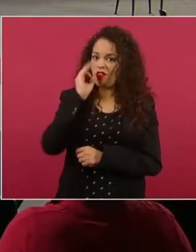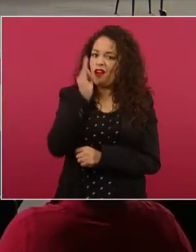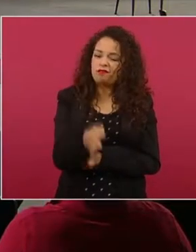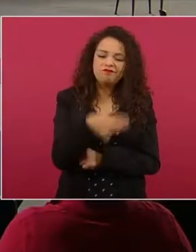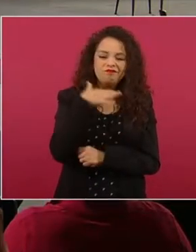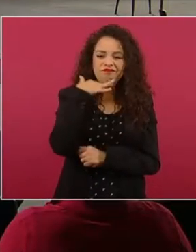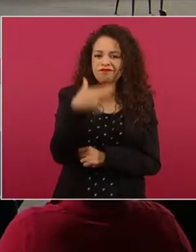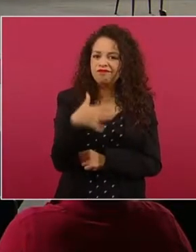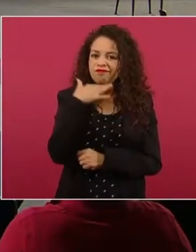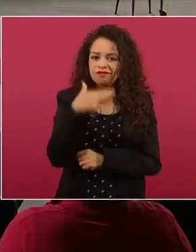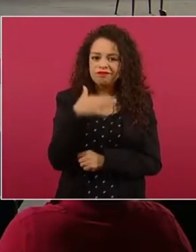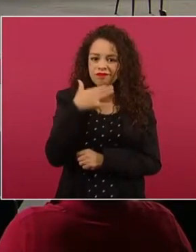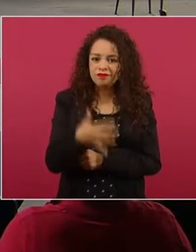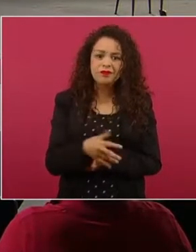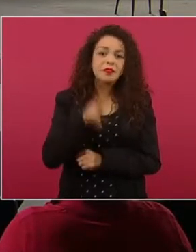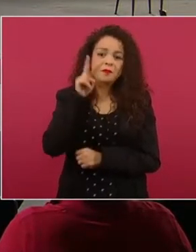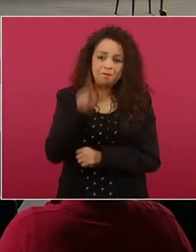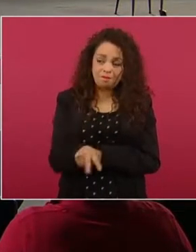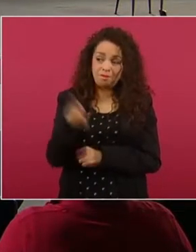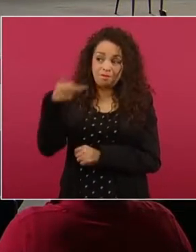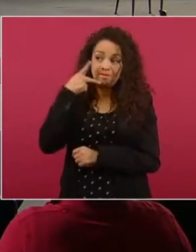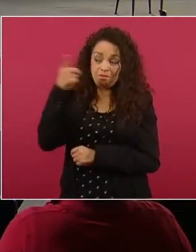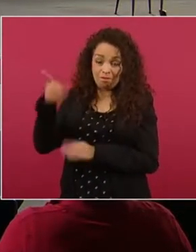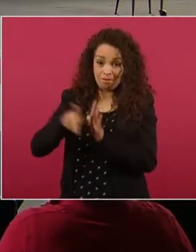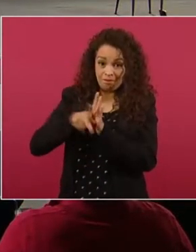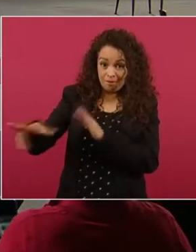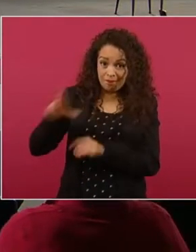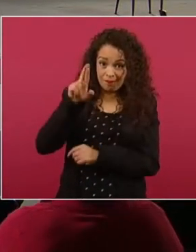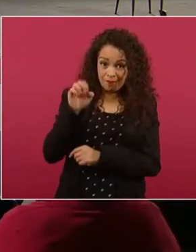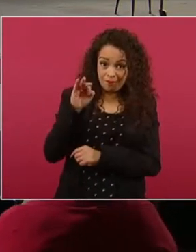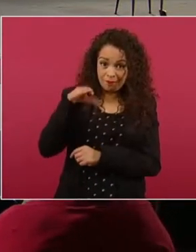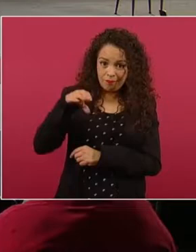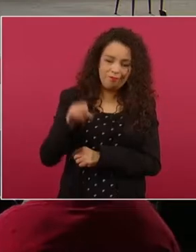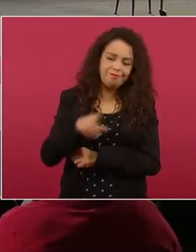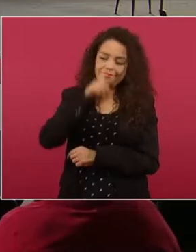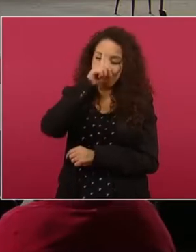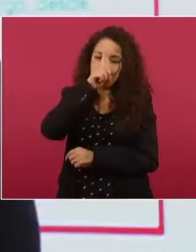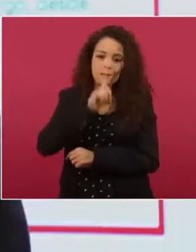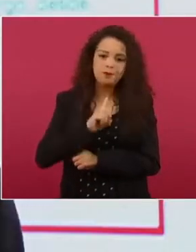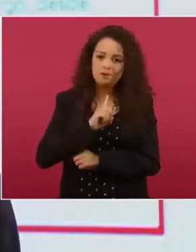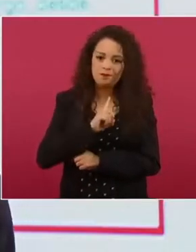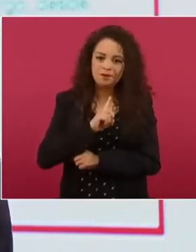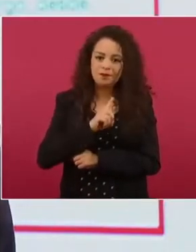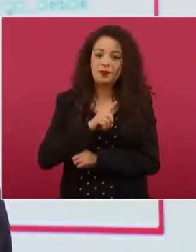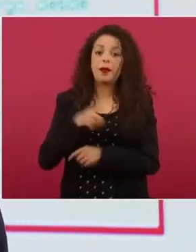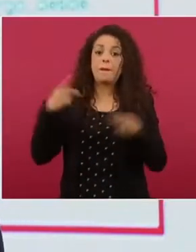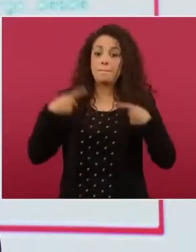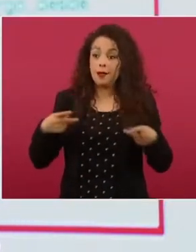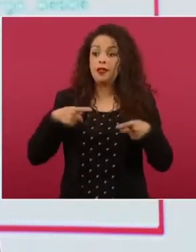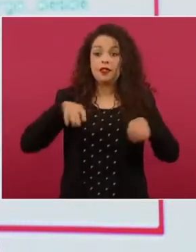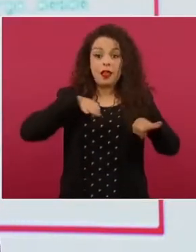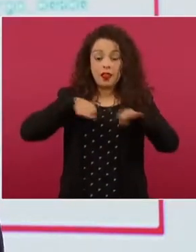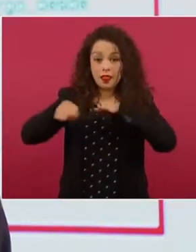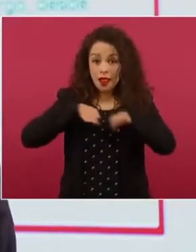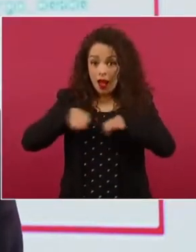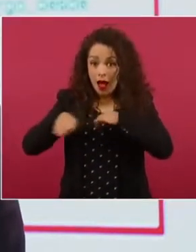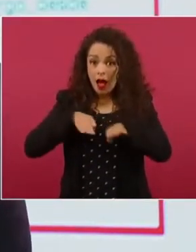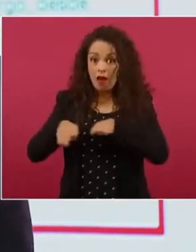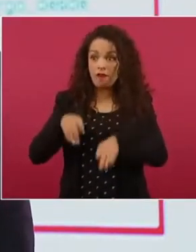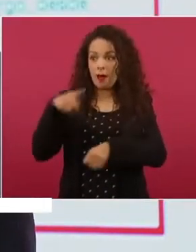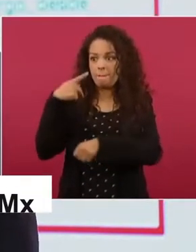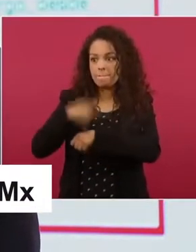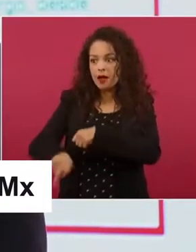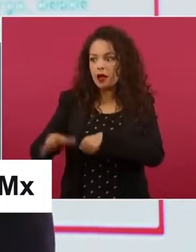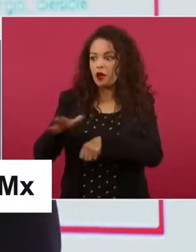lo que dice Reforma, que se le esté descontando al personal que sí trabajó en áreas de alto